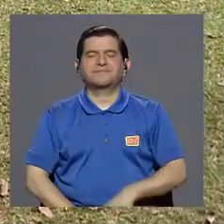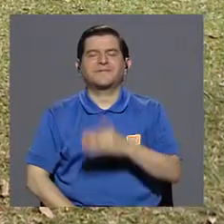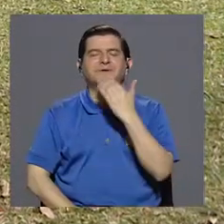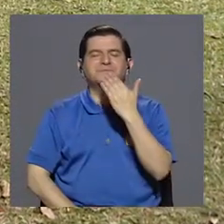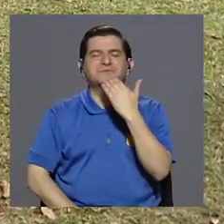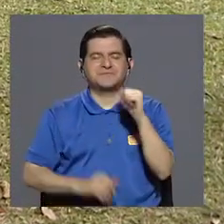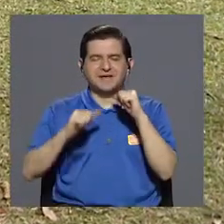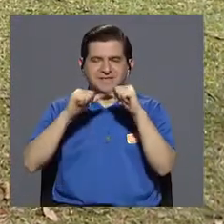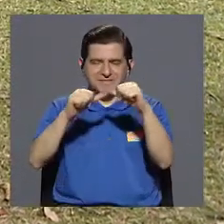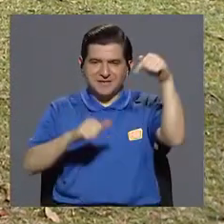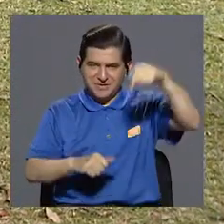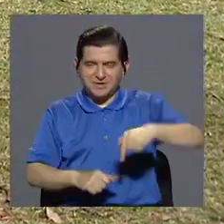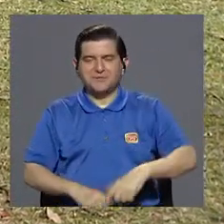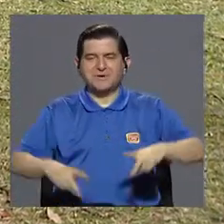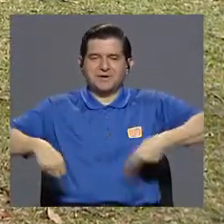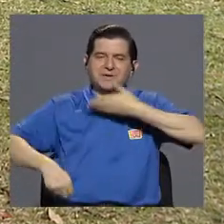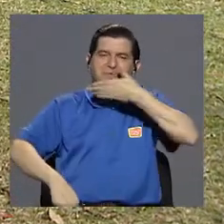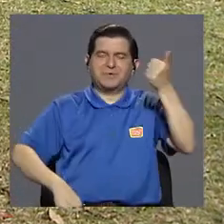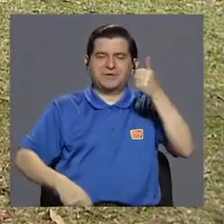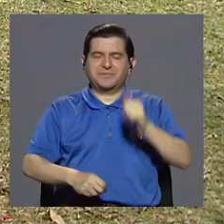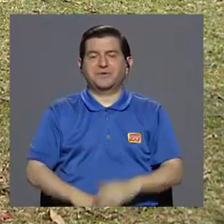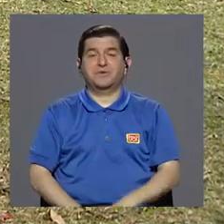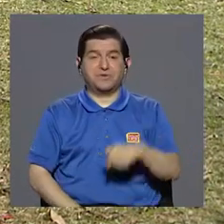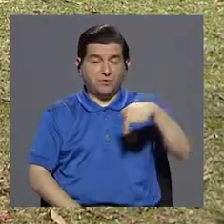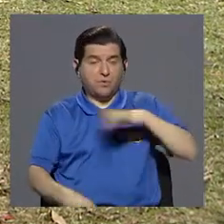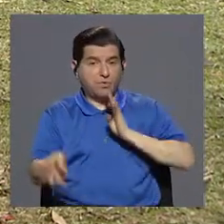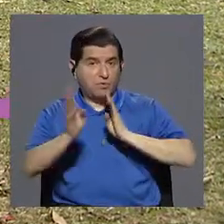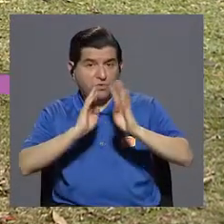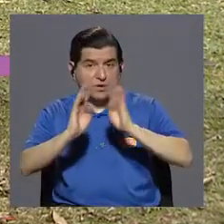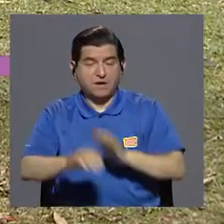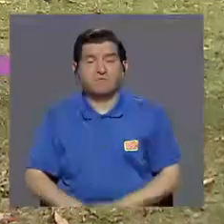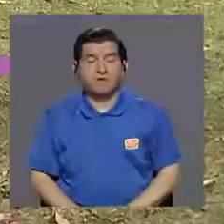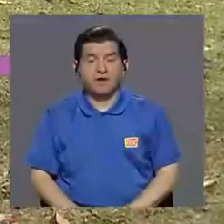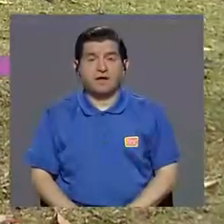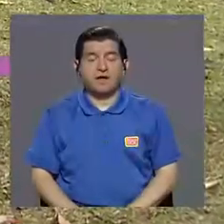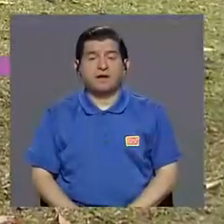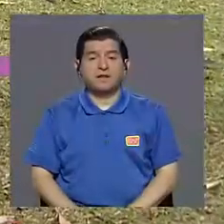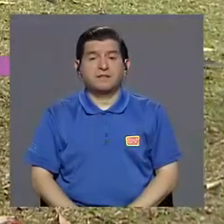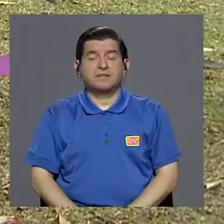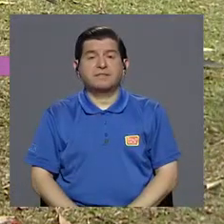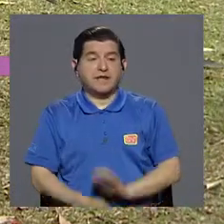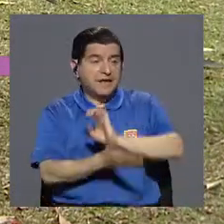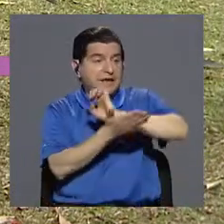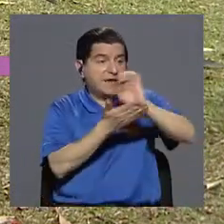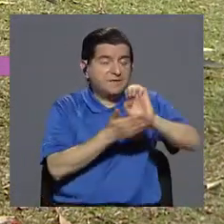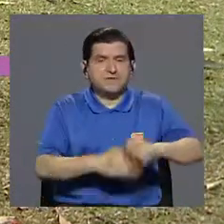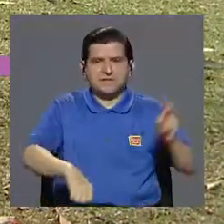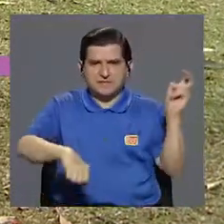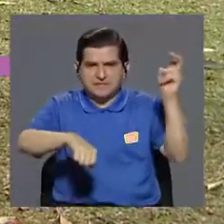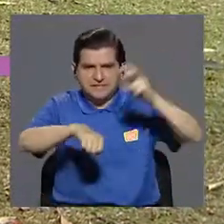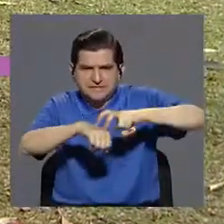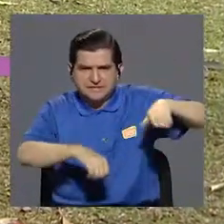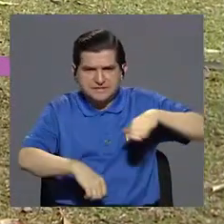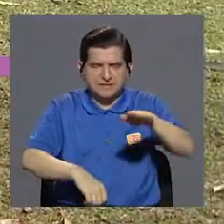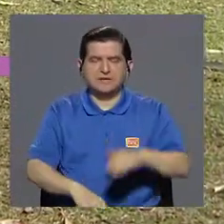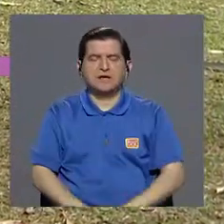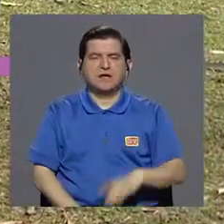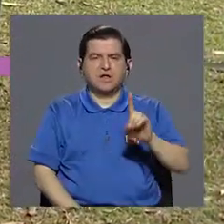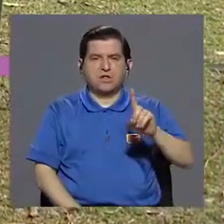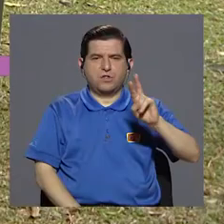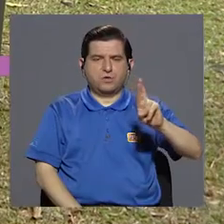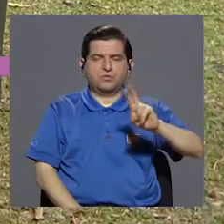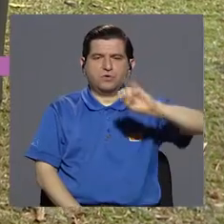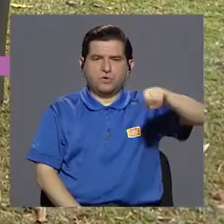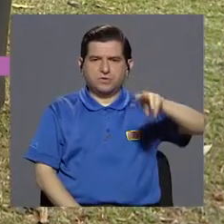Gracias por continuar con nosotros en Vivir Mejor. Estamos conversando acerca de la prevención de mordeduras de serpiente. Está con nosotros el doctor